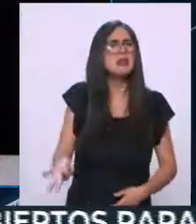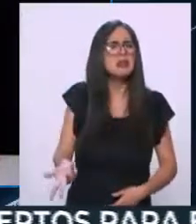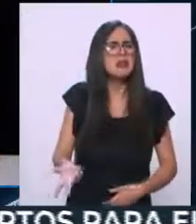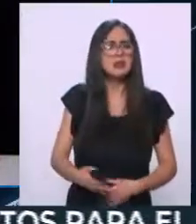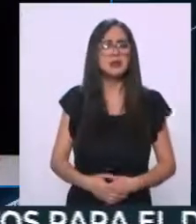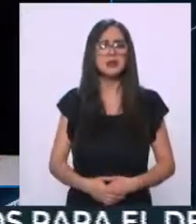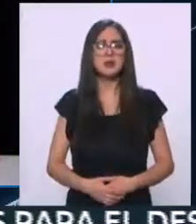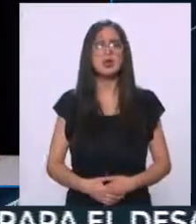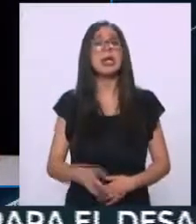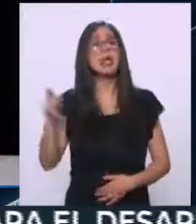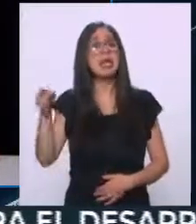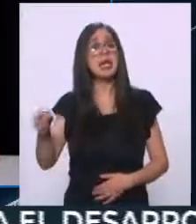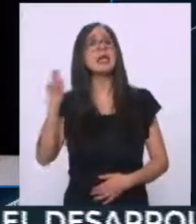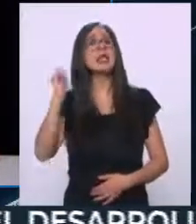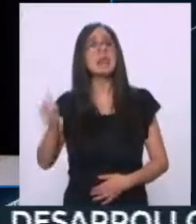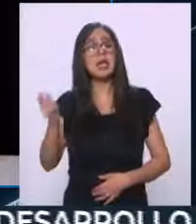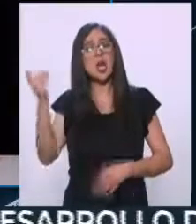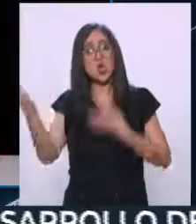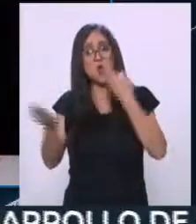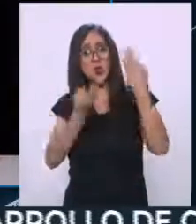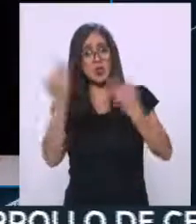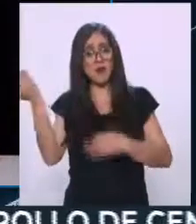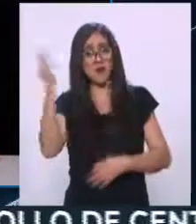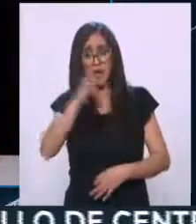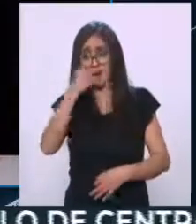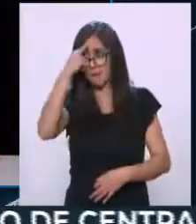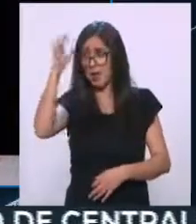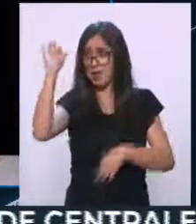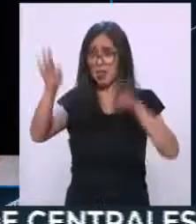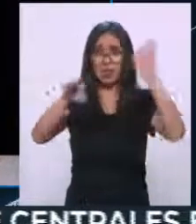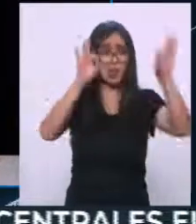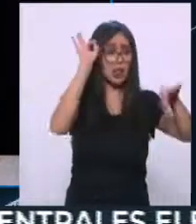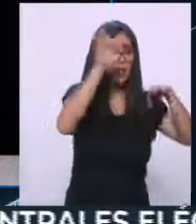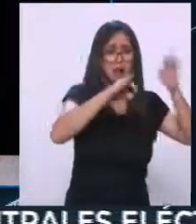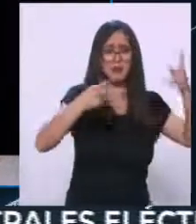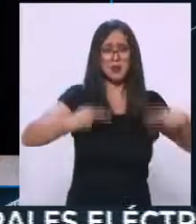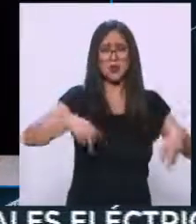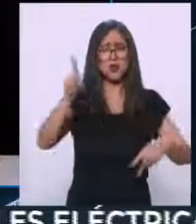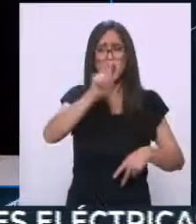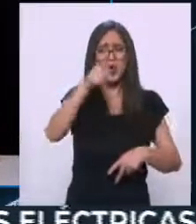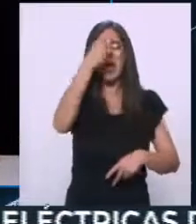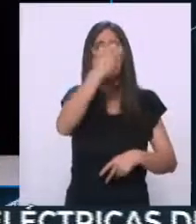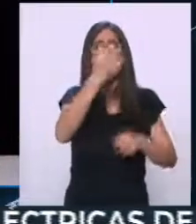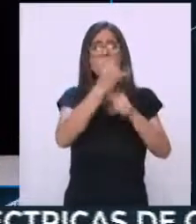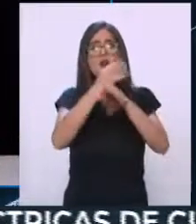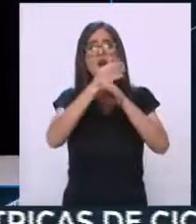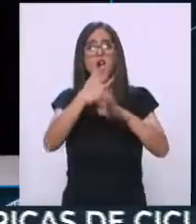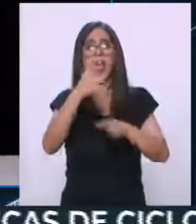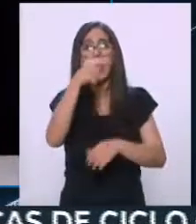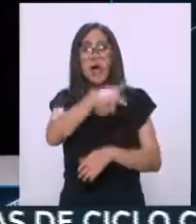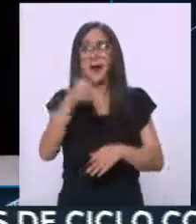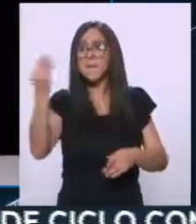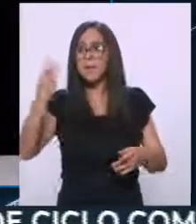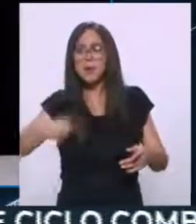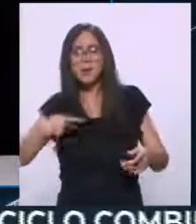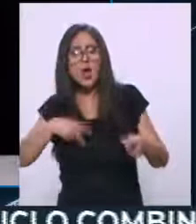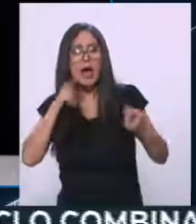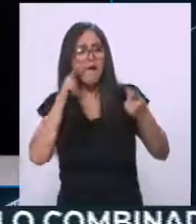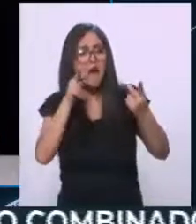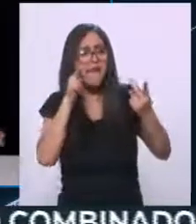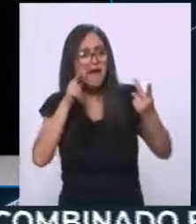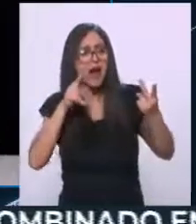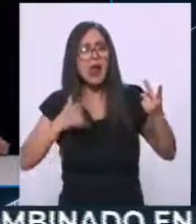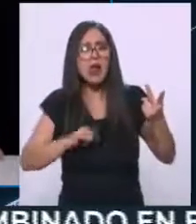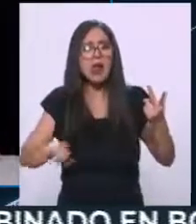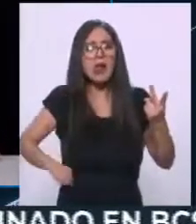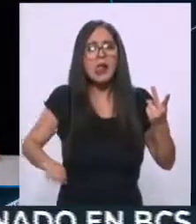que hacen noticias falsas, no para manipular la opinión pública políticamente, sino para ganar dinero. A través de las vistas de sus páginas y de